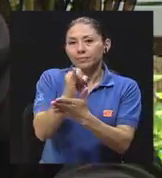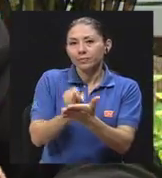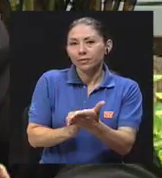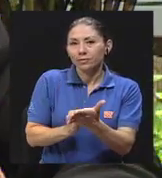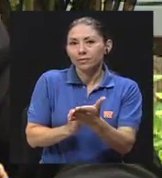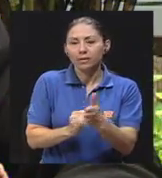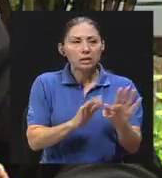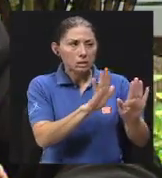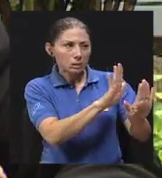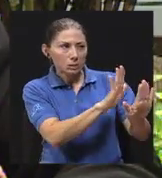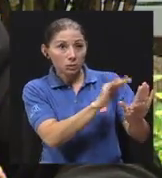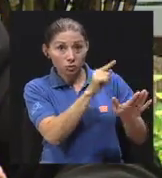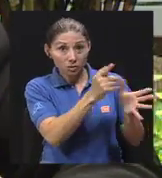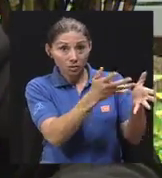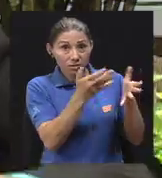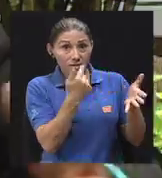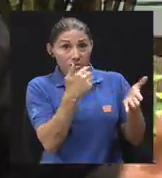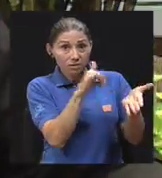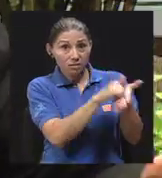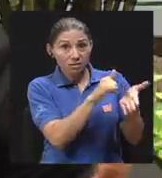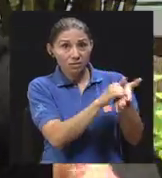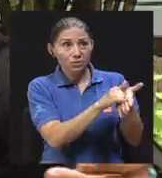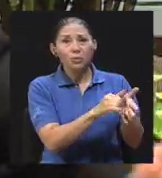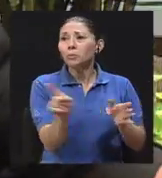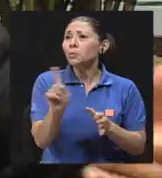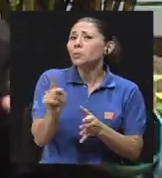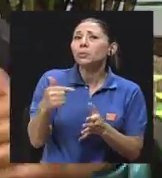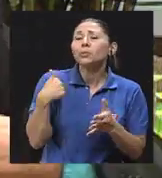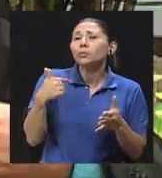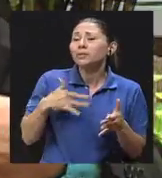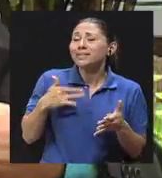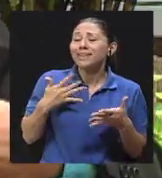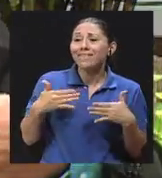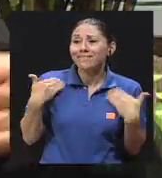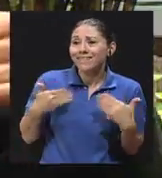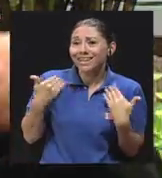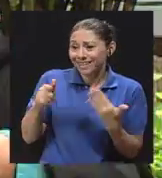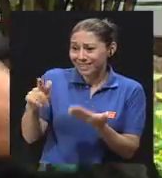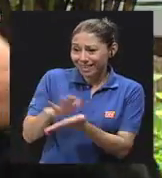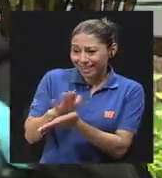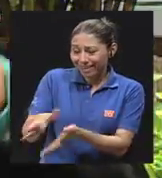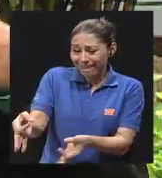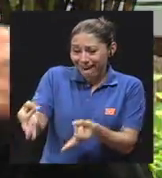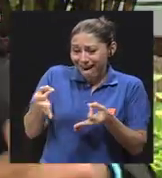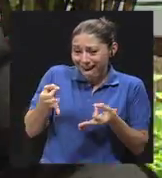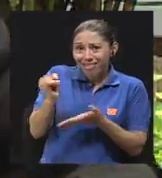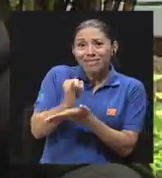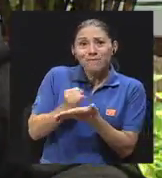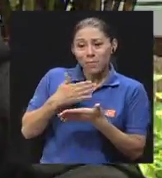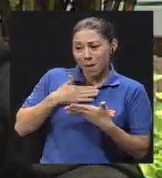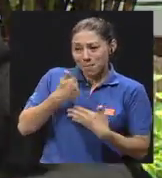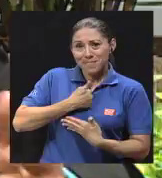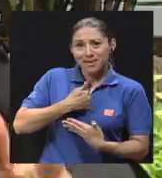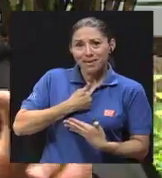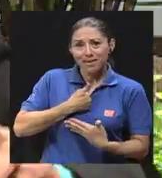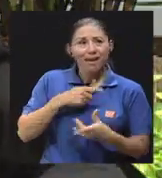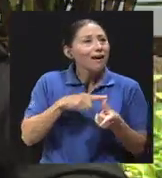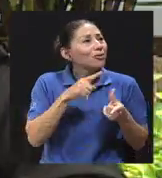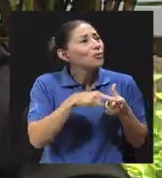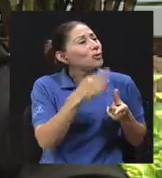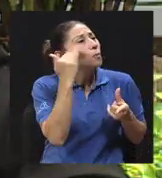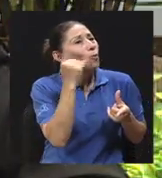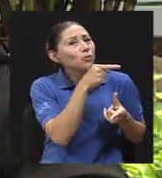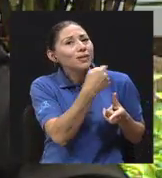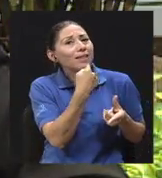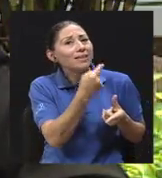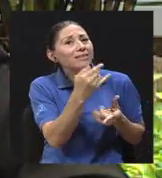¿Eso es lo que quería decirle a usted? No, yo estaba feliz porque me dibujó a mí. A mí fue el que me escogió para dibujar. Entonces, ¿para qué le dice?